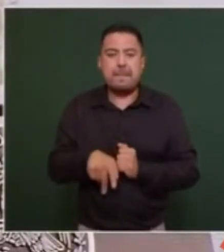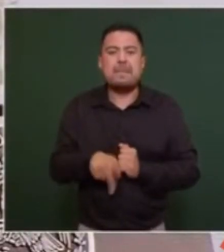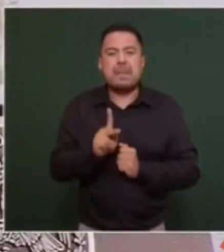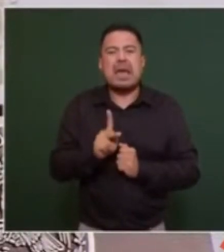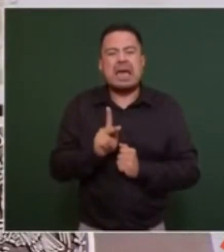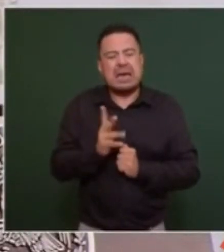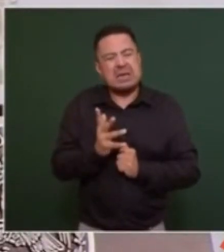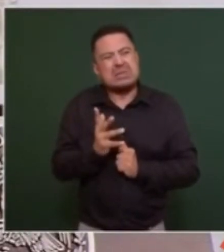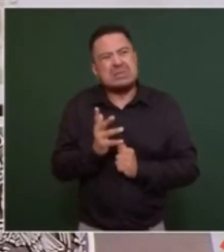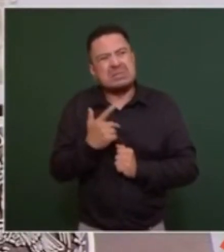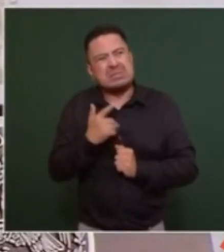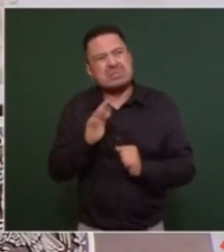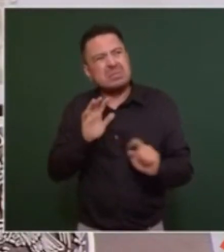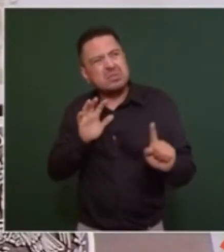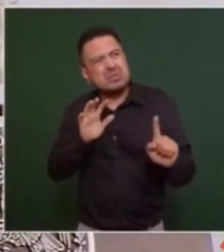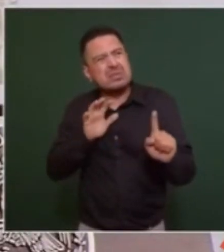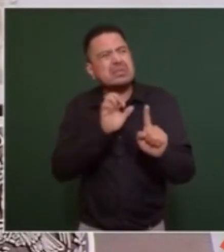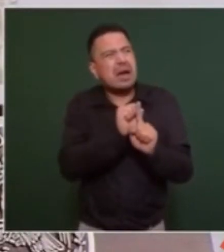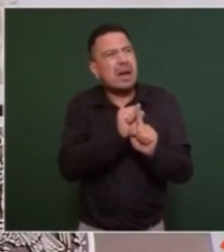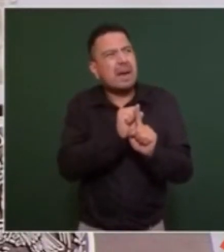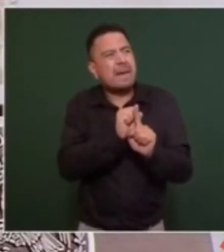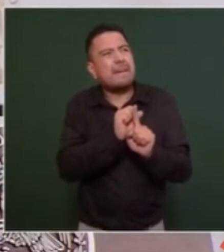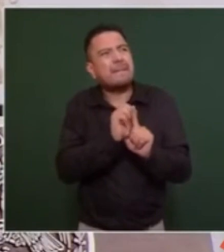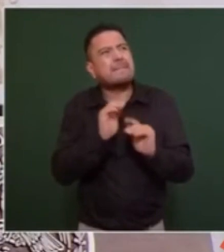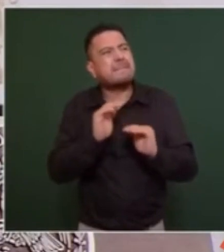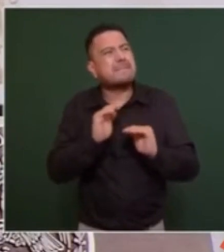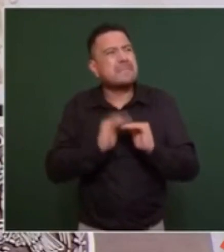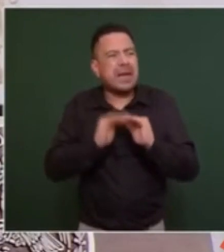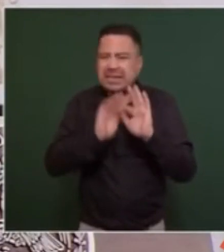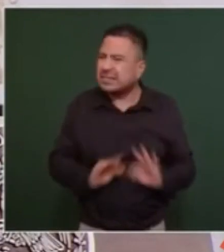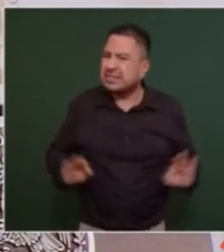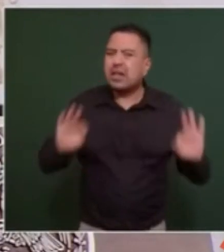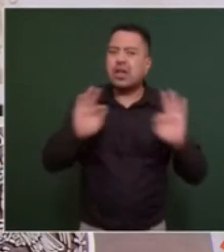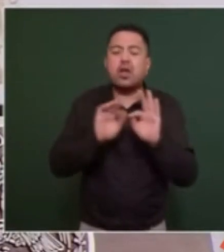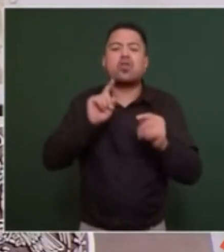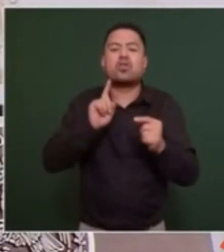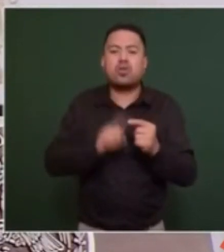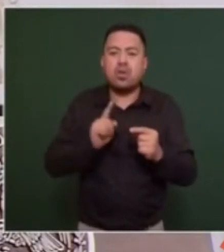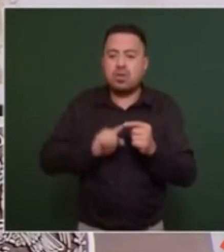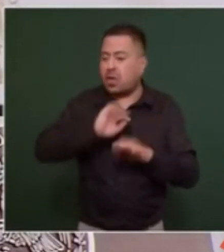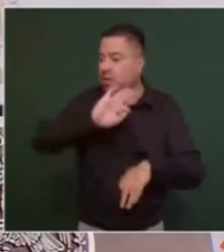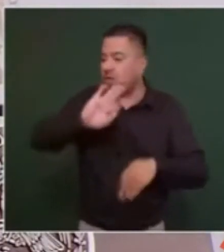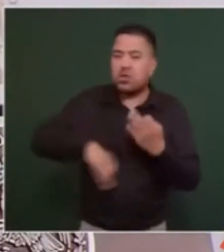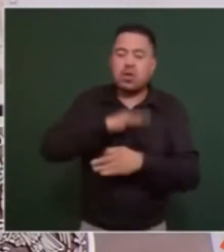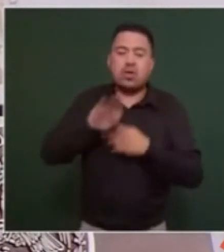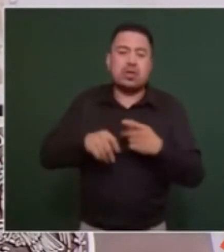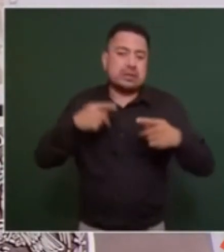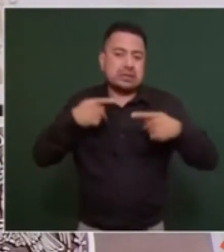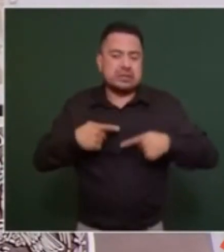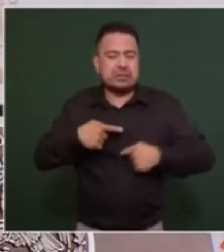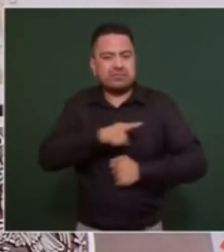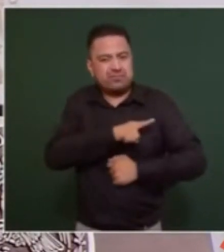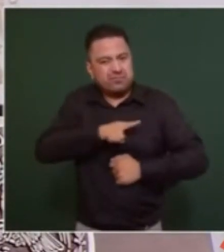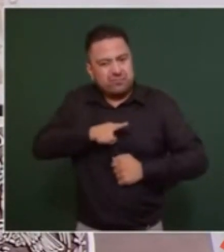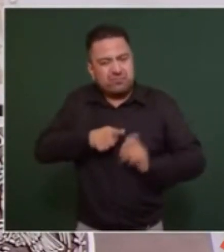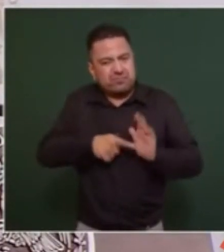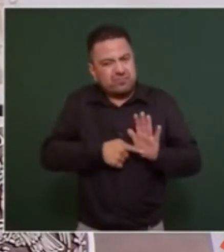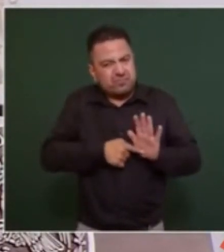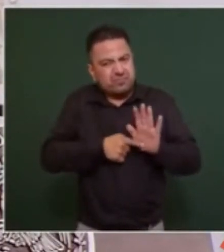reto, un reto muy importante donde todas y todos debemos demostrar